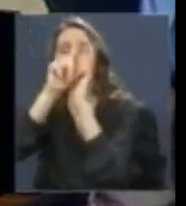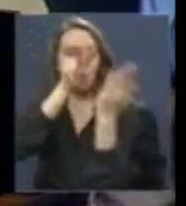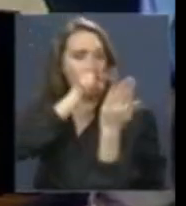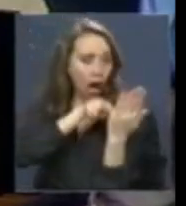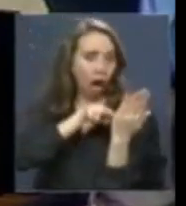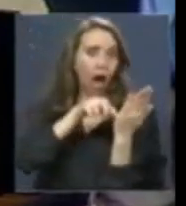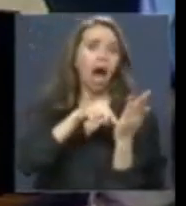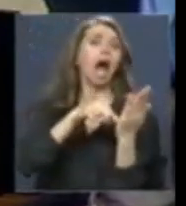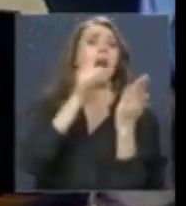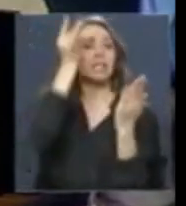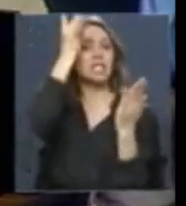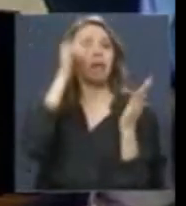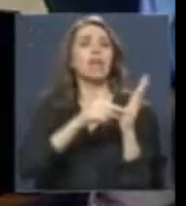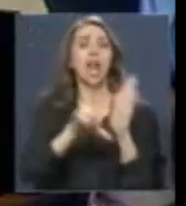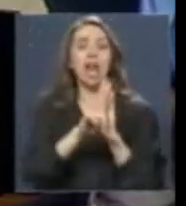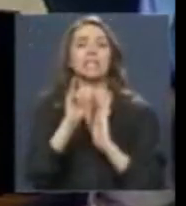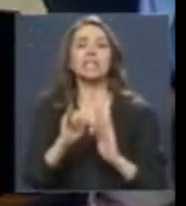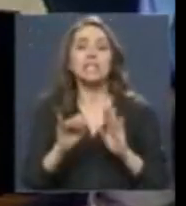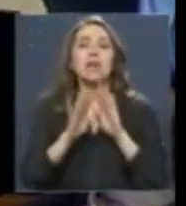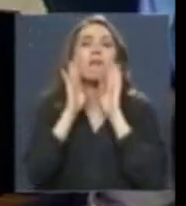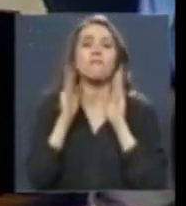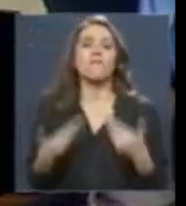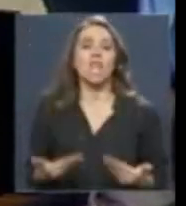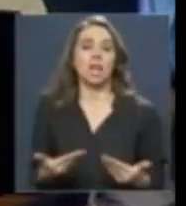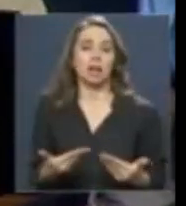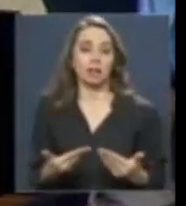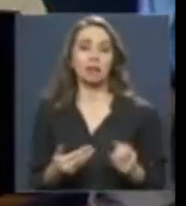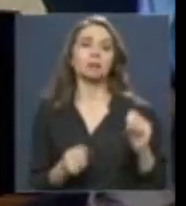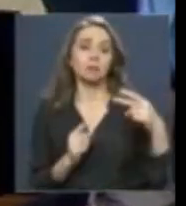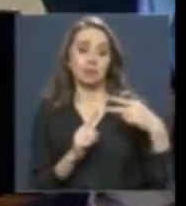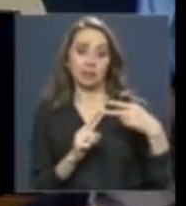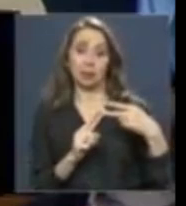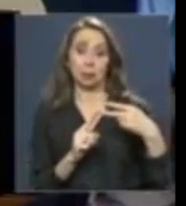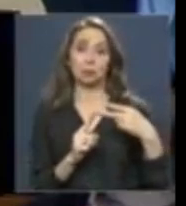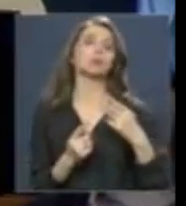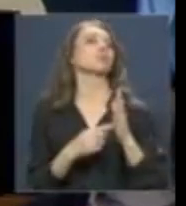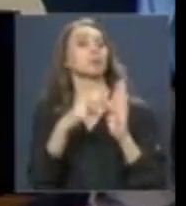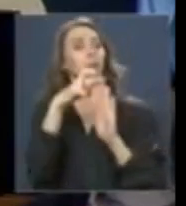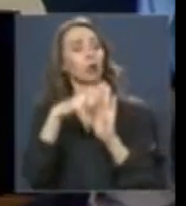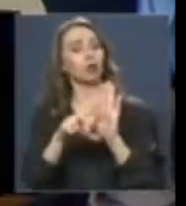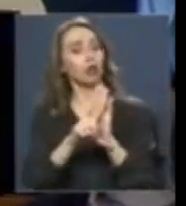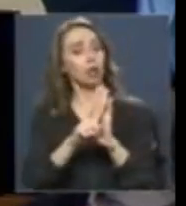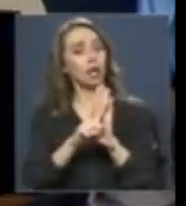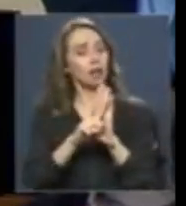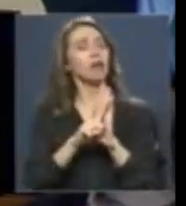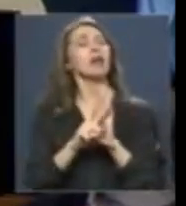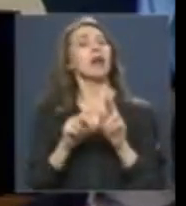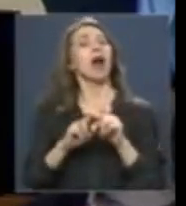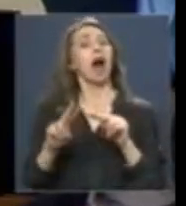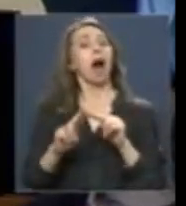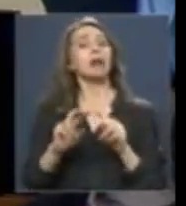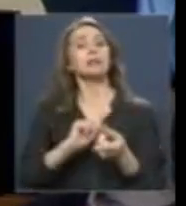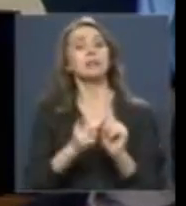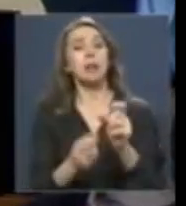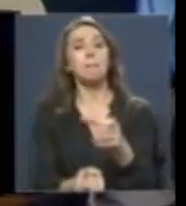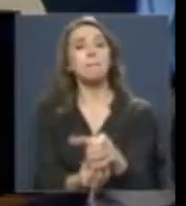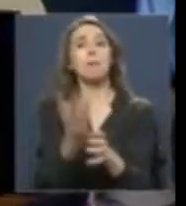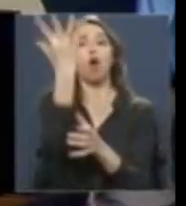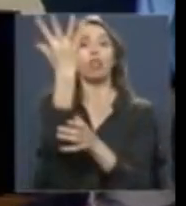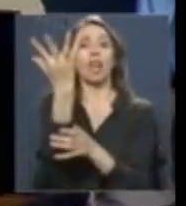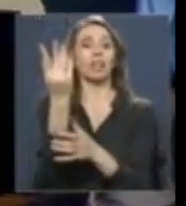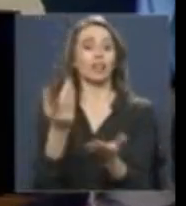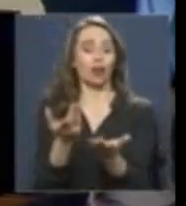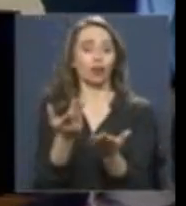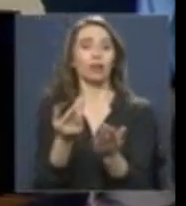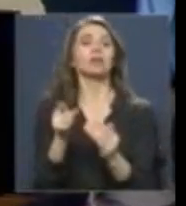vigente. En segundo lugar, le da también, le introduce una señal de modernidad y modernización por la vía